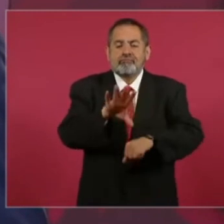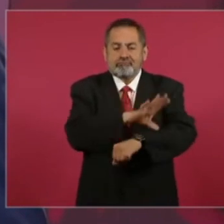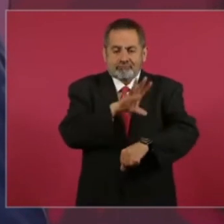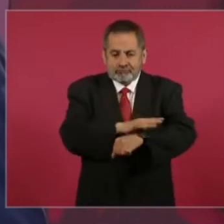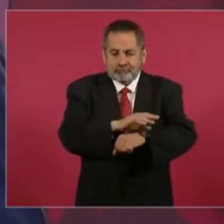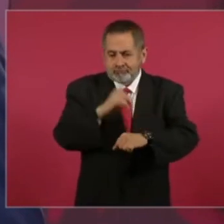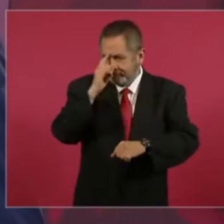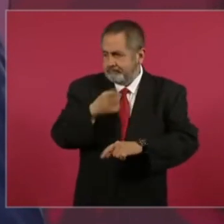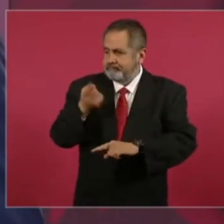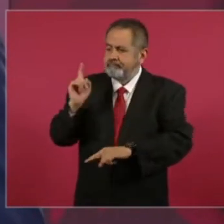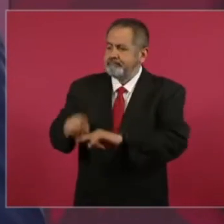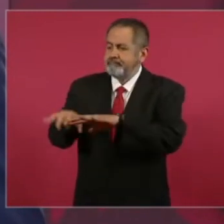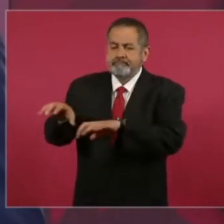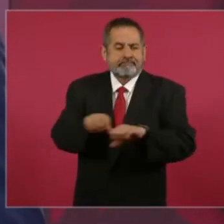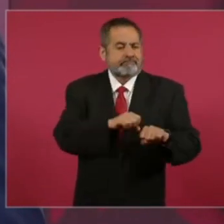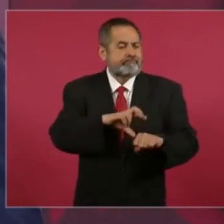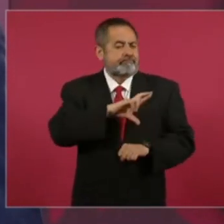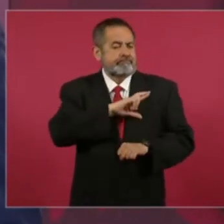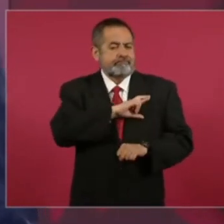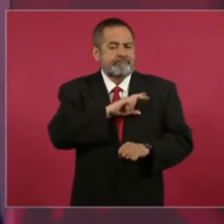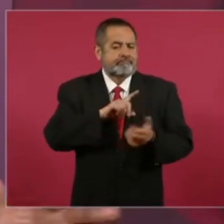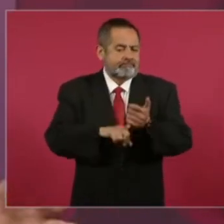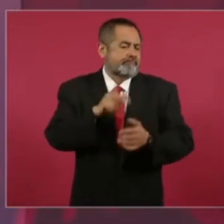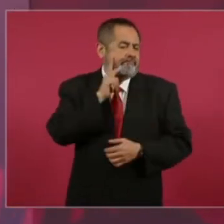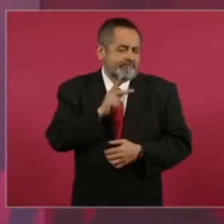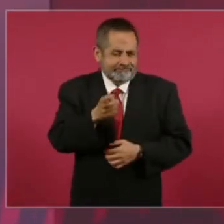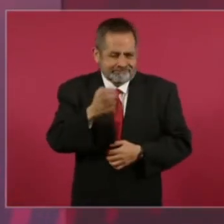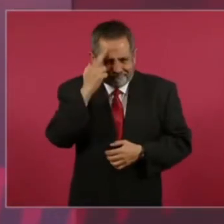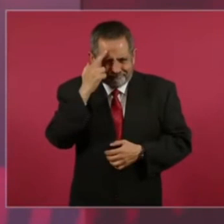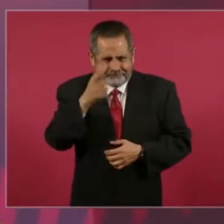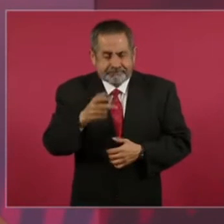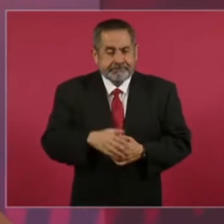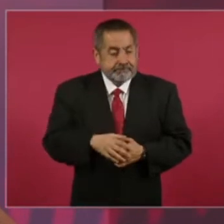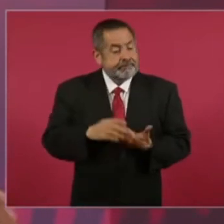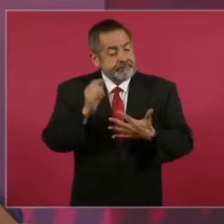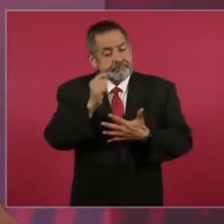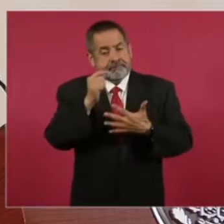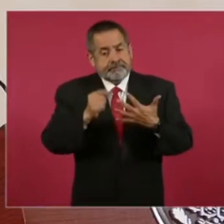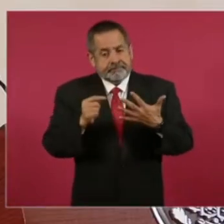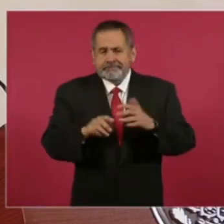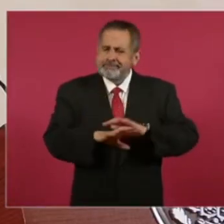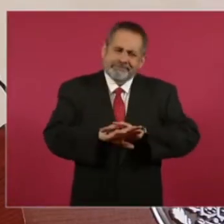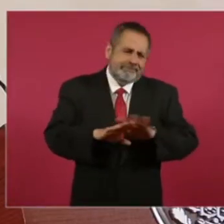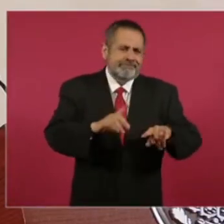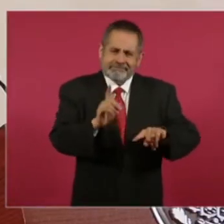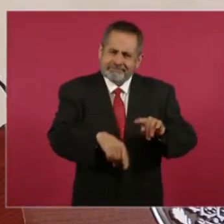del petróleo Entonces, todo eso debe desaparecer